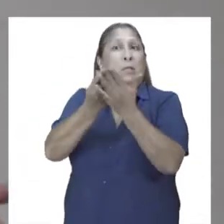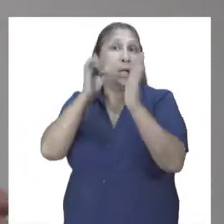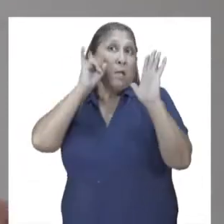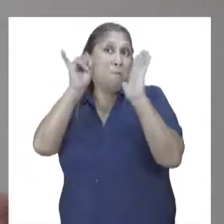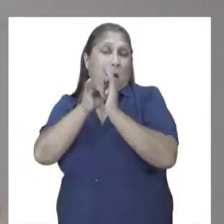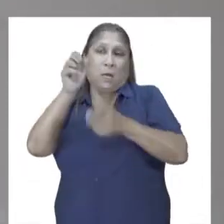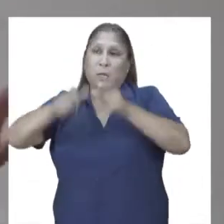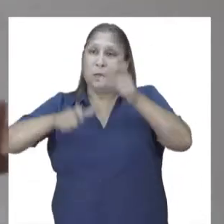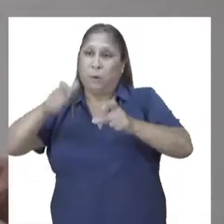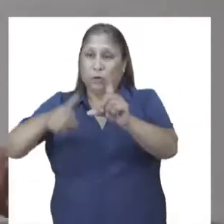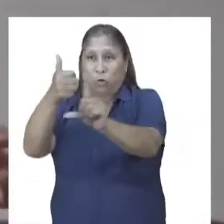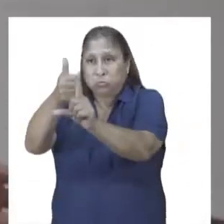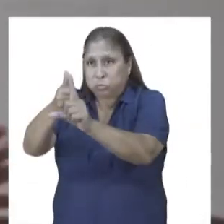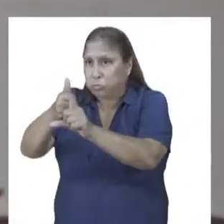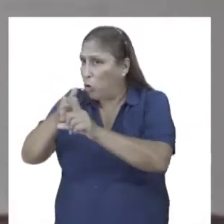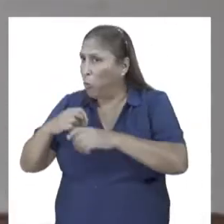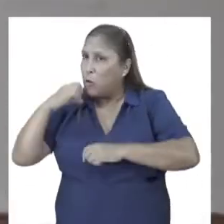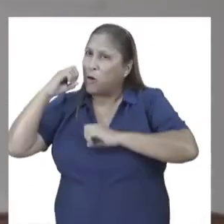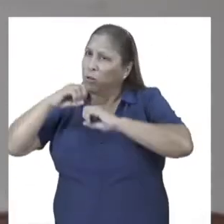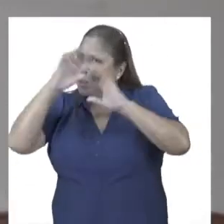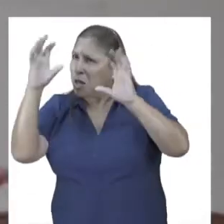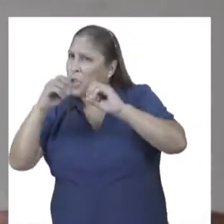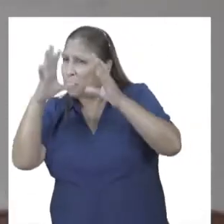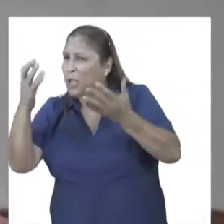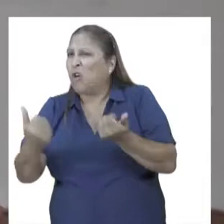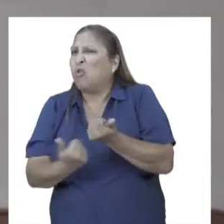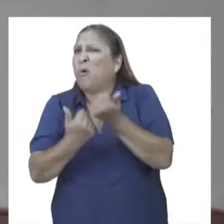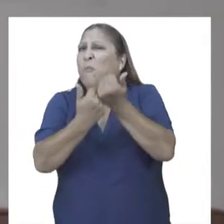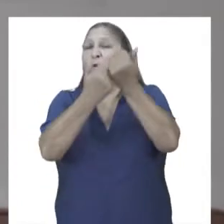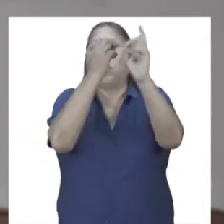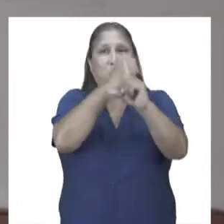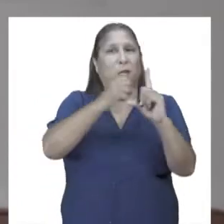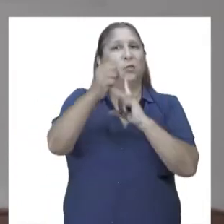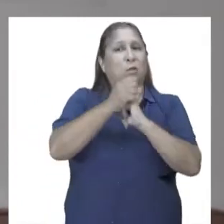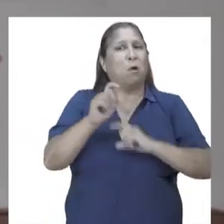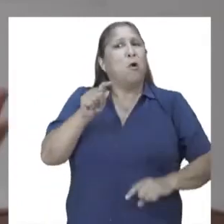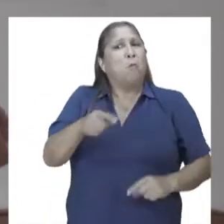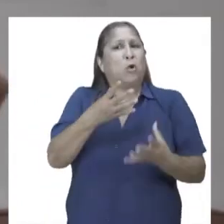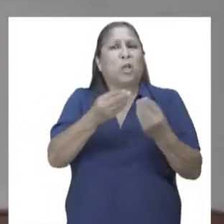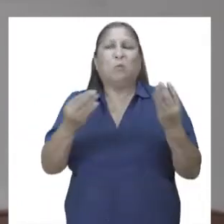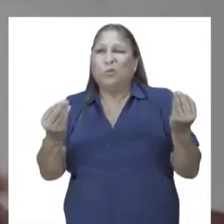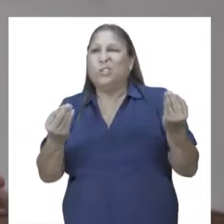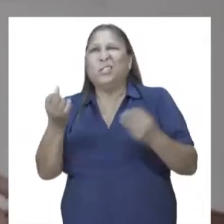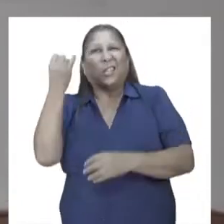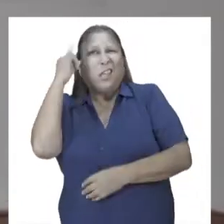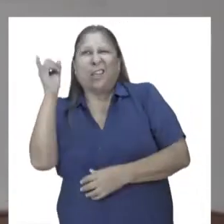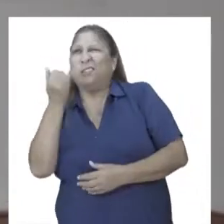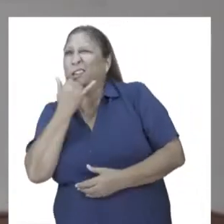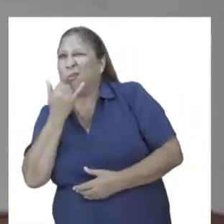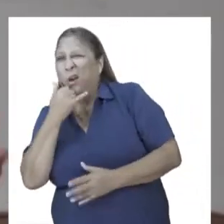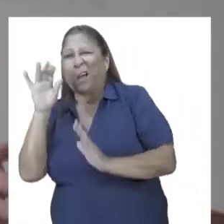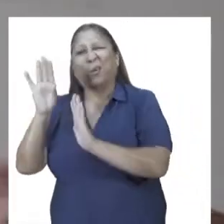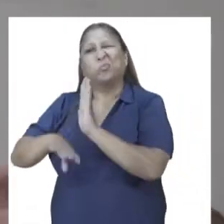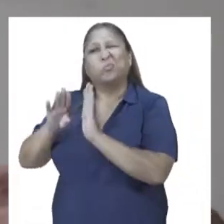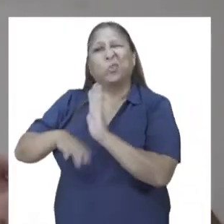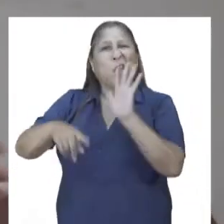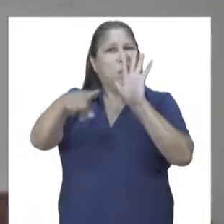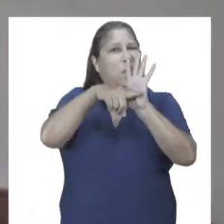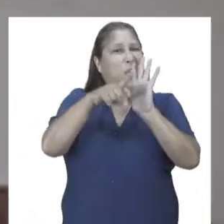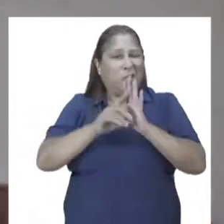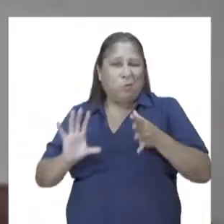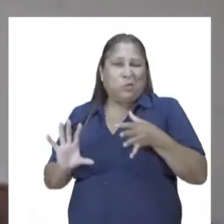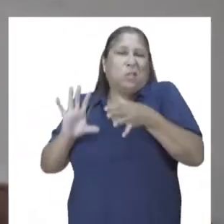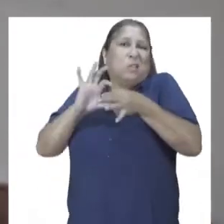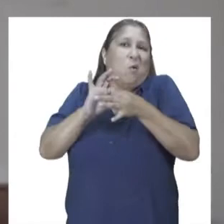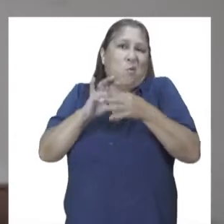de personas mayores en su vida diaria y cómo ellos contribuyen a nuestra sociedad, porque existen muchos paradigmas, prejuicios, muchas veces negativos que se asocian a la